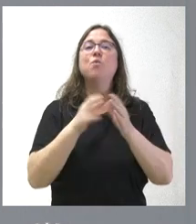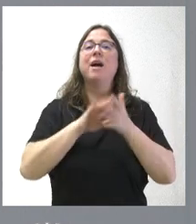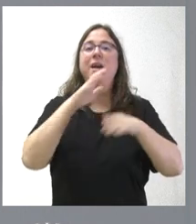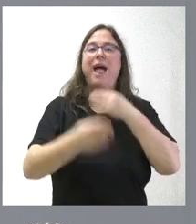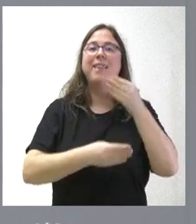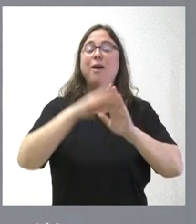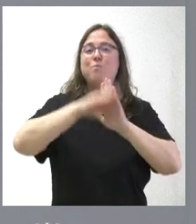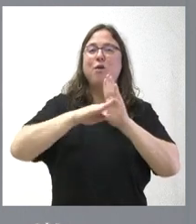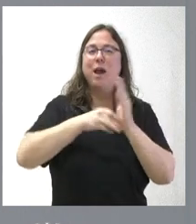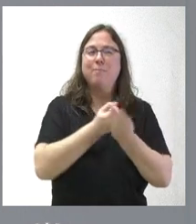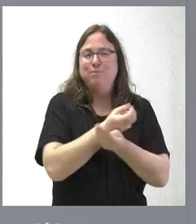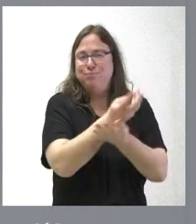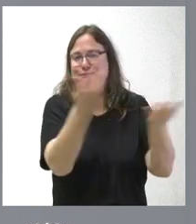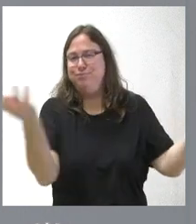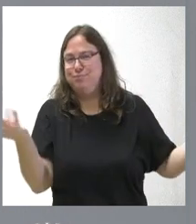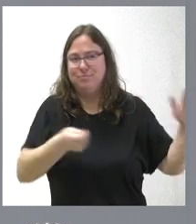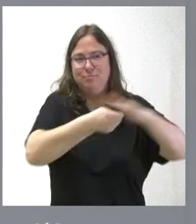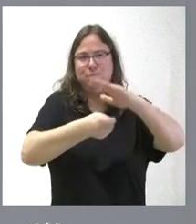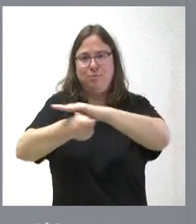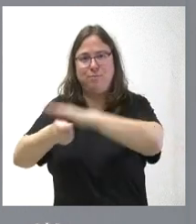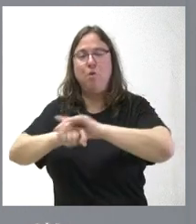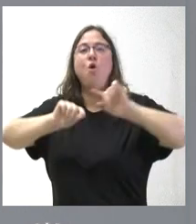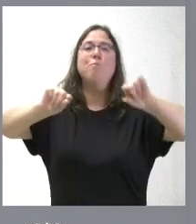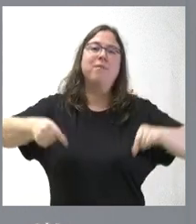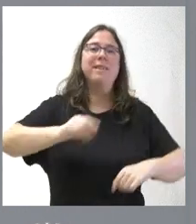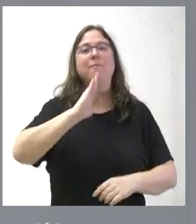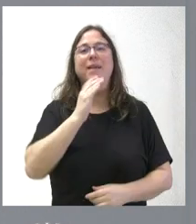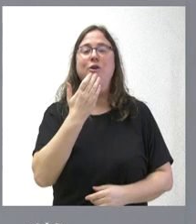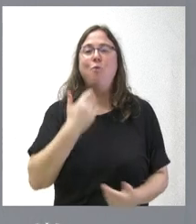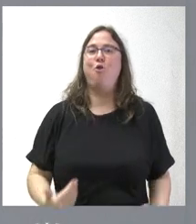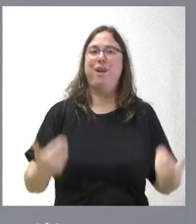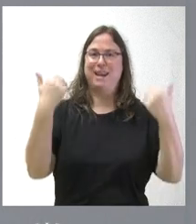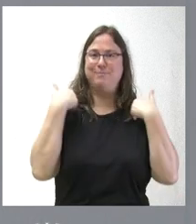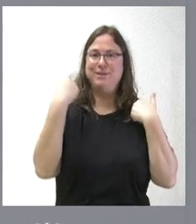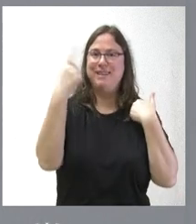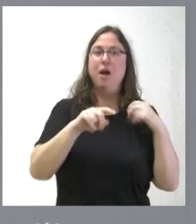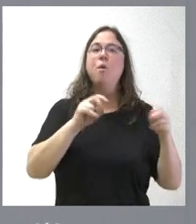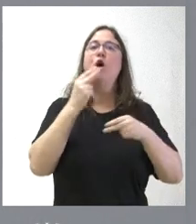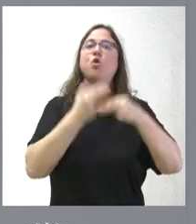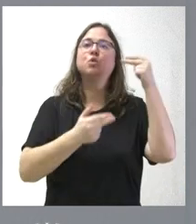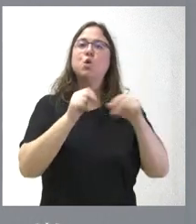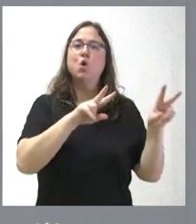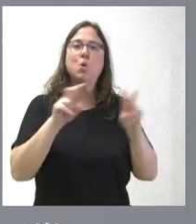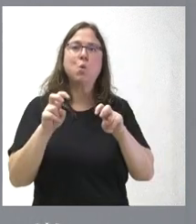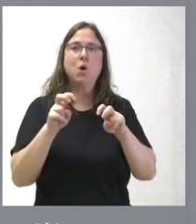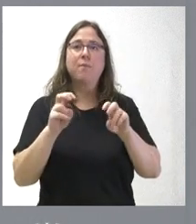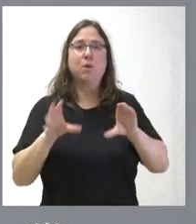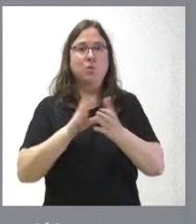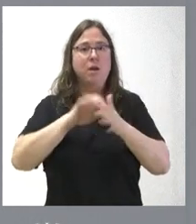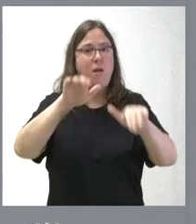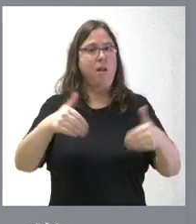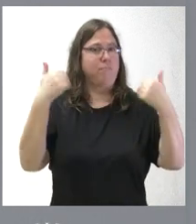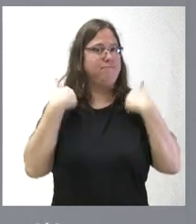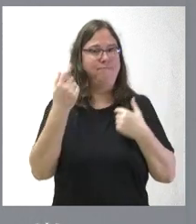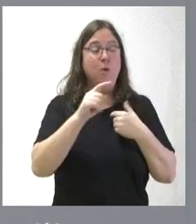programa muy amplio de inversiones en todas y cada una de las provincias, pareciera que esta fuera responsabilidad también su nueva construcción de la Junta de Castilla y León. Sí